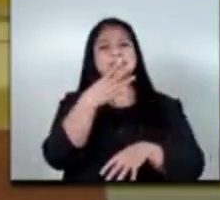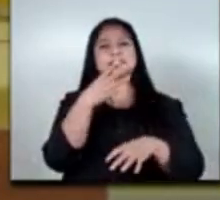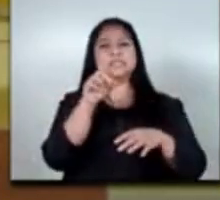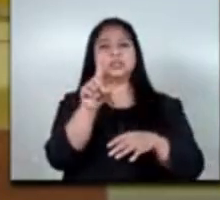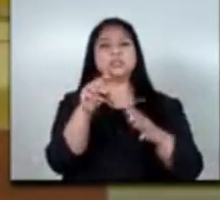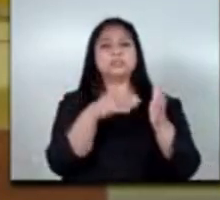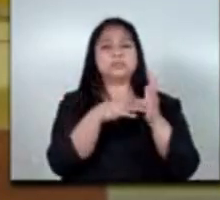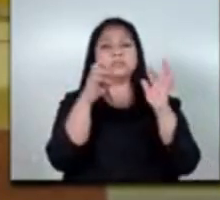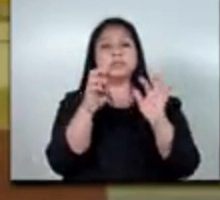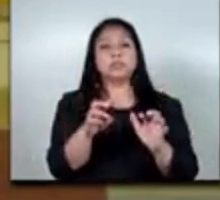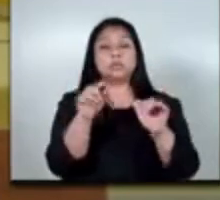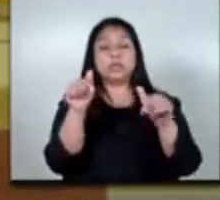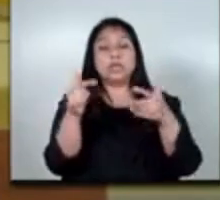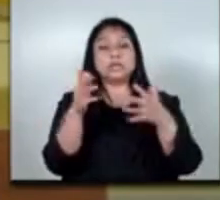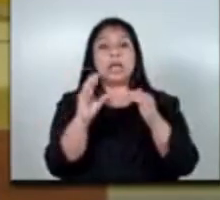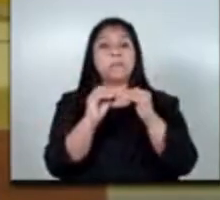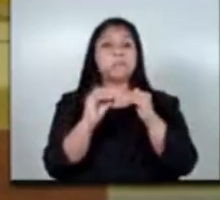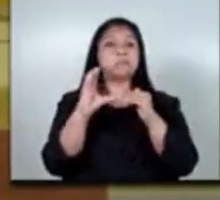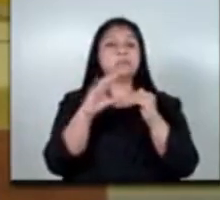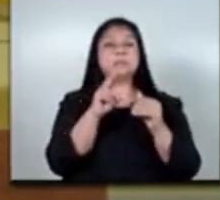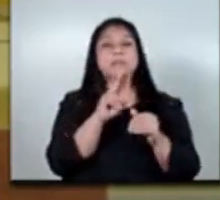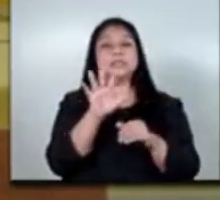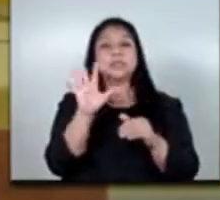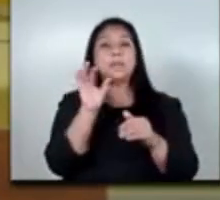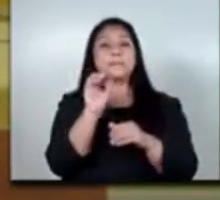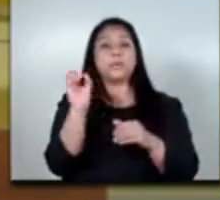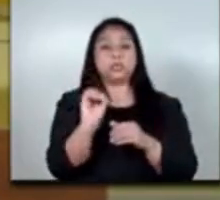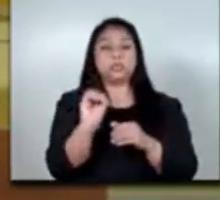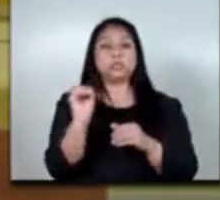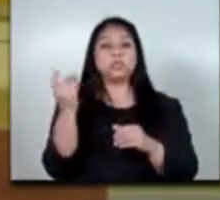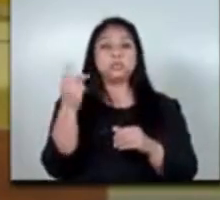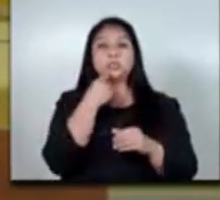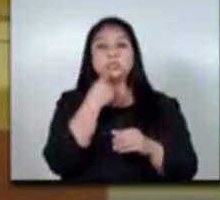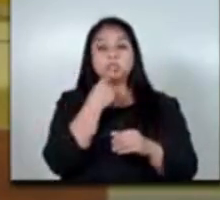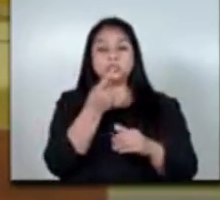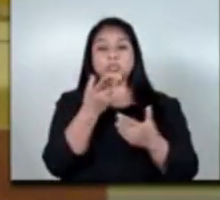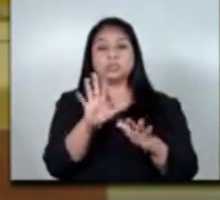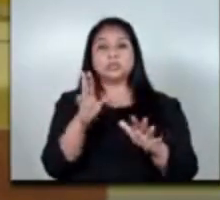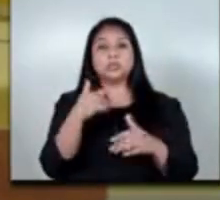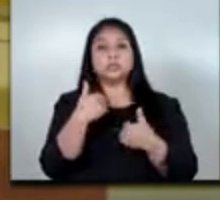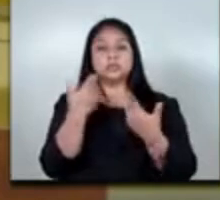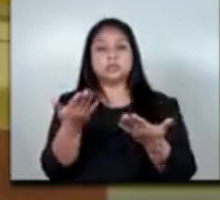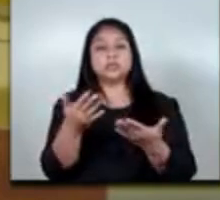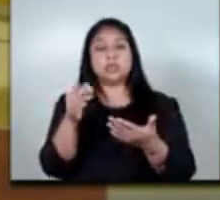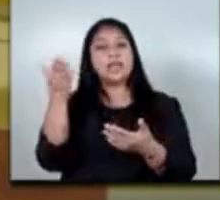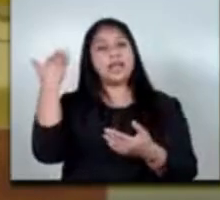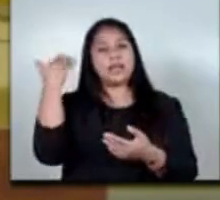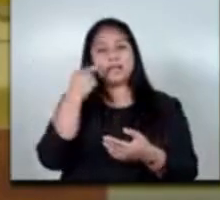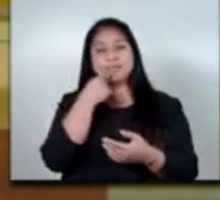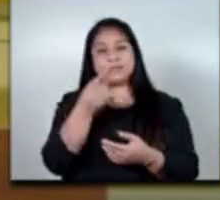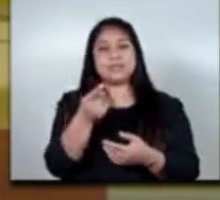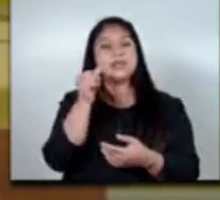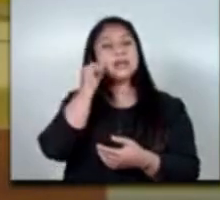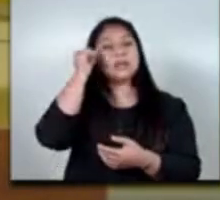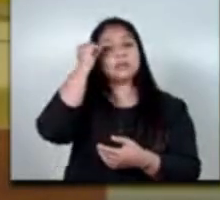personas y que logramos subir un 25% lo que se le daba anteriormente a ese adulto mayor